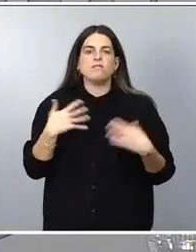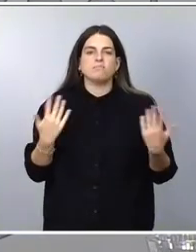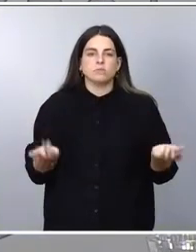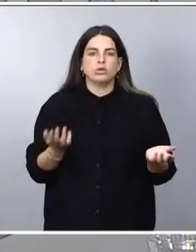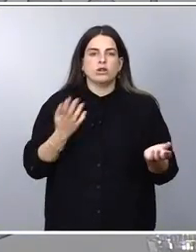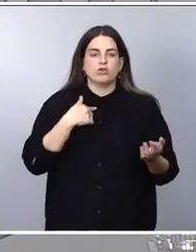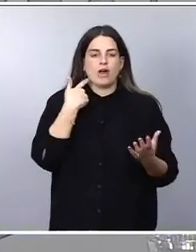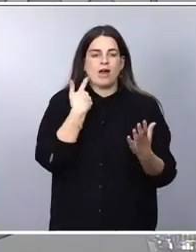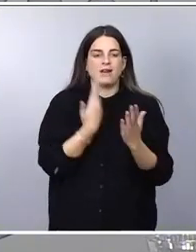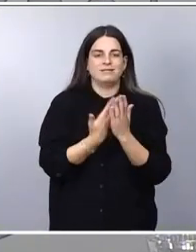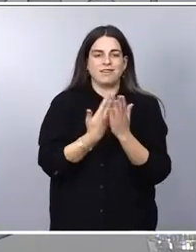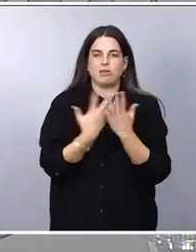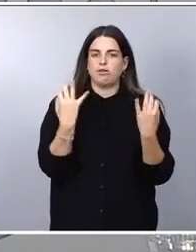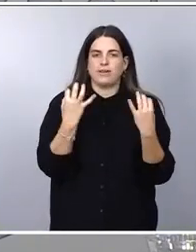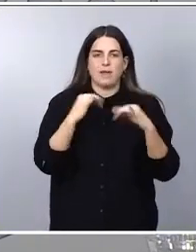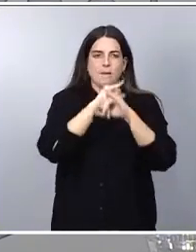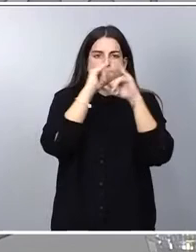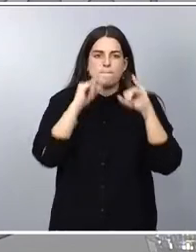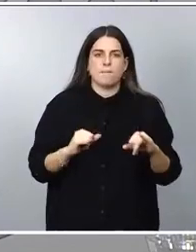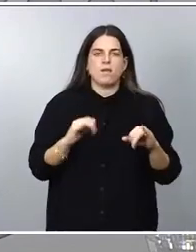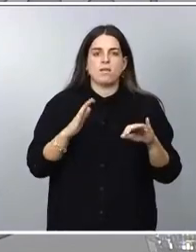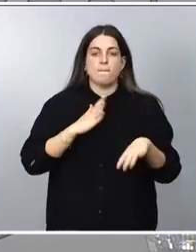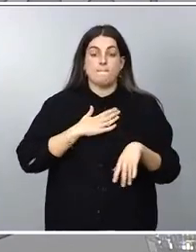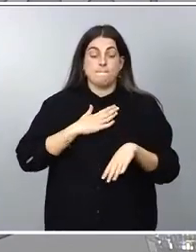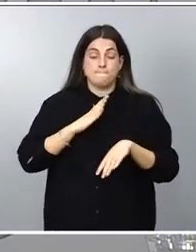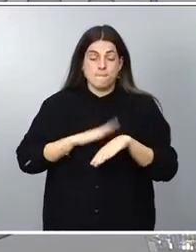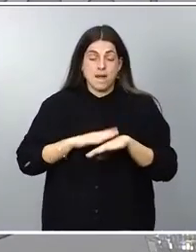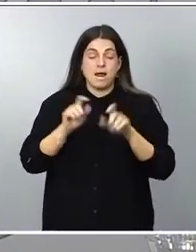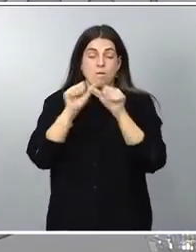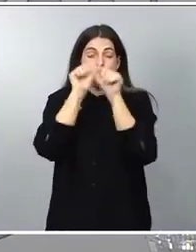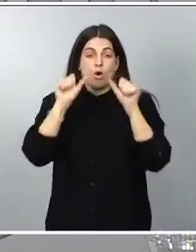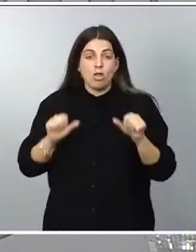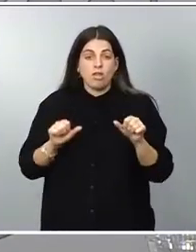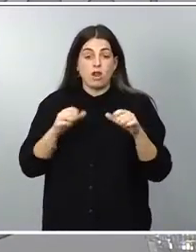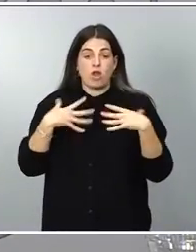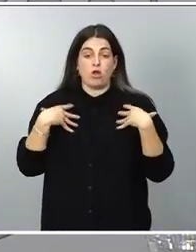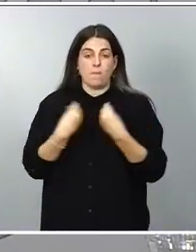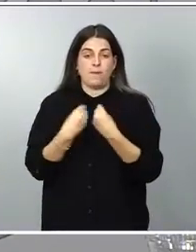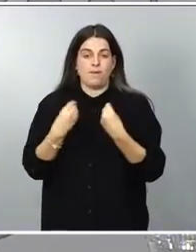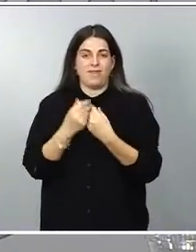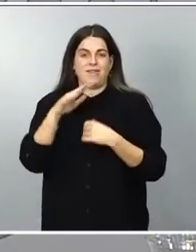es defender el modelo de convivencia y libertades. Gracias. Gracias.